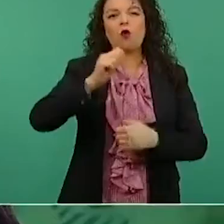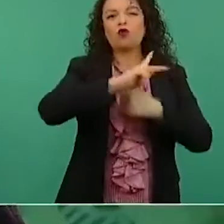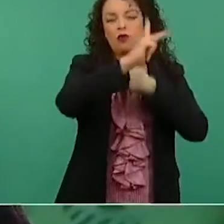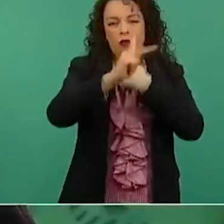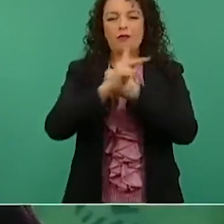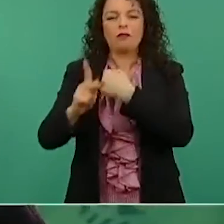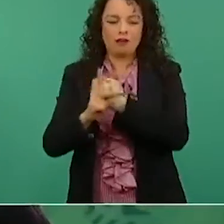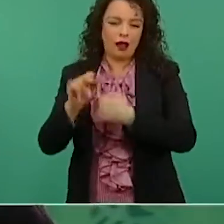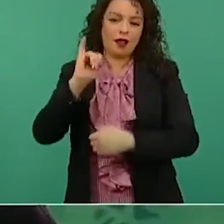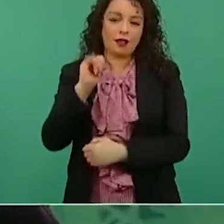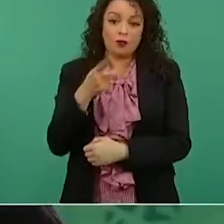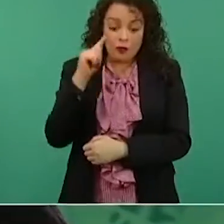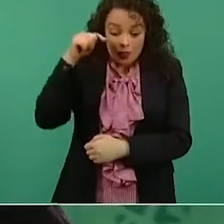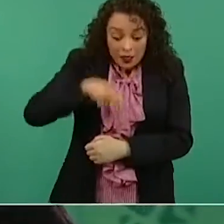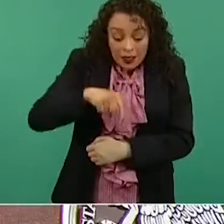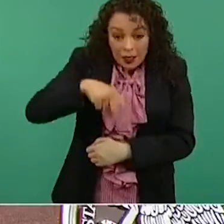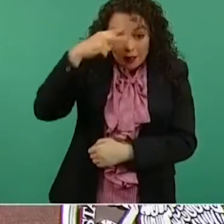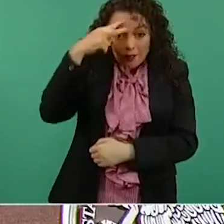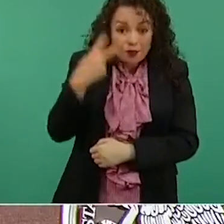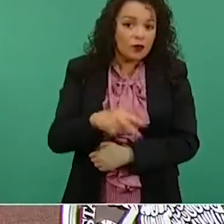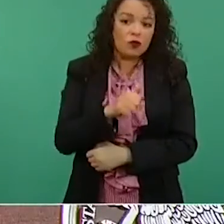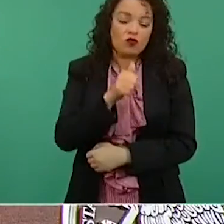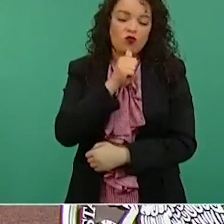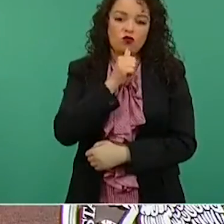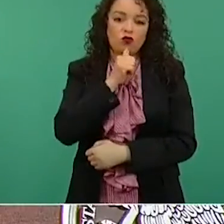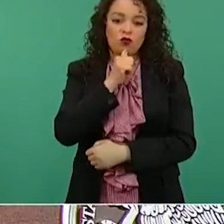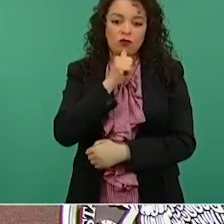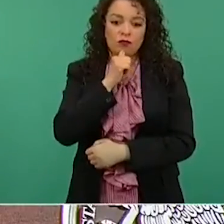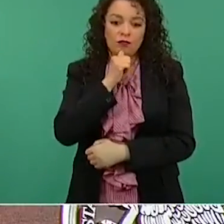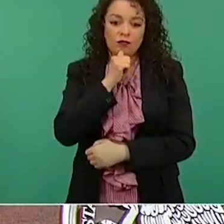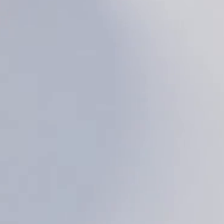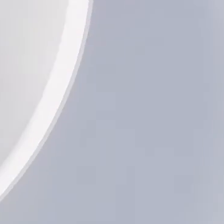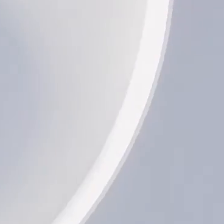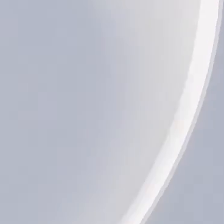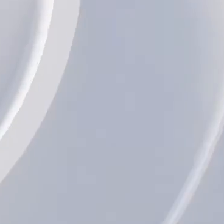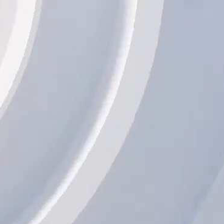deportistas destacados de México, comentó López Obrador.